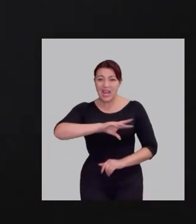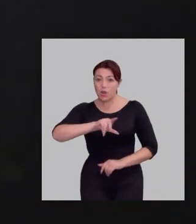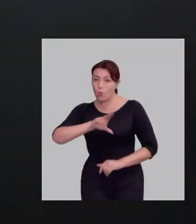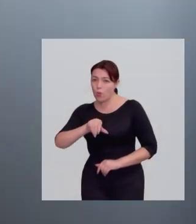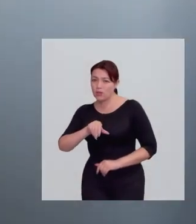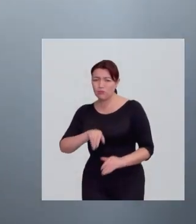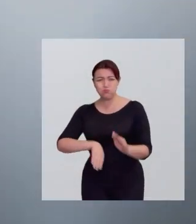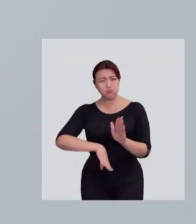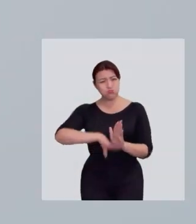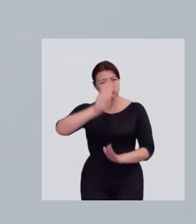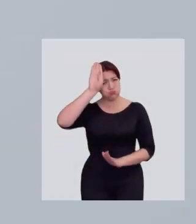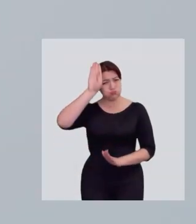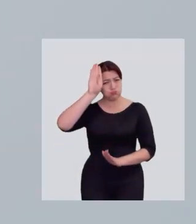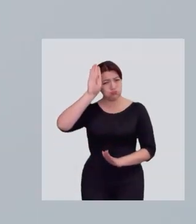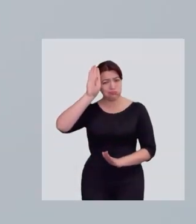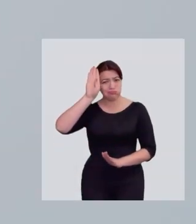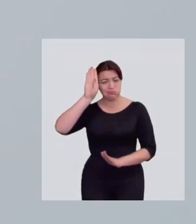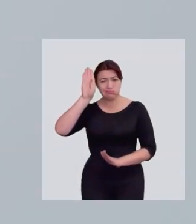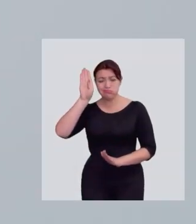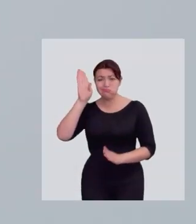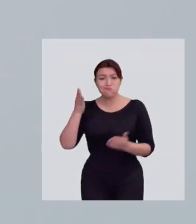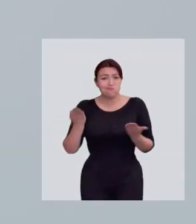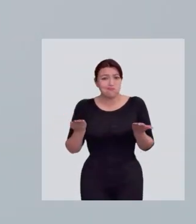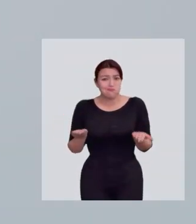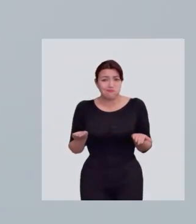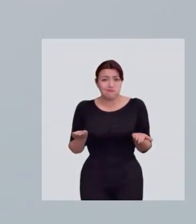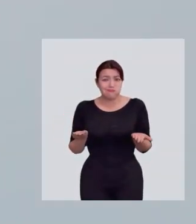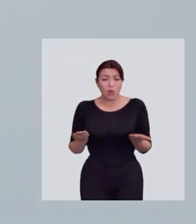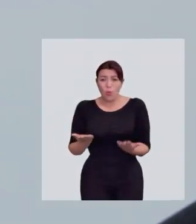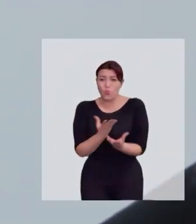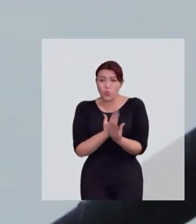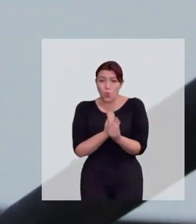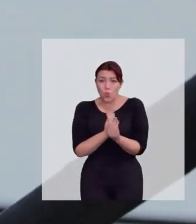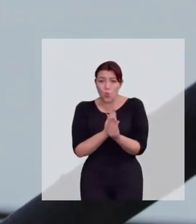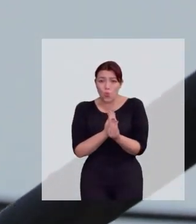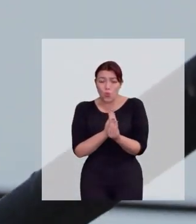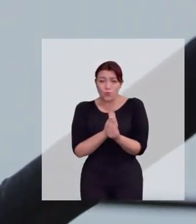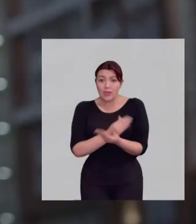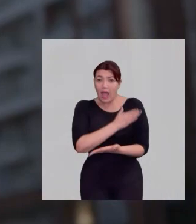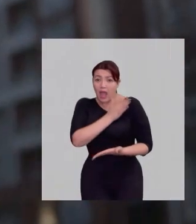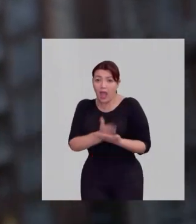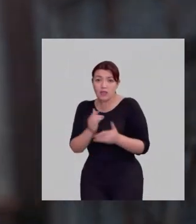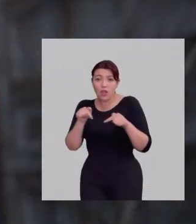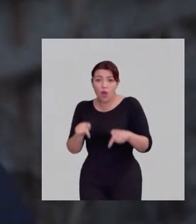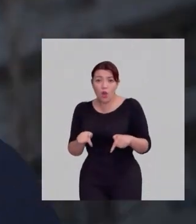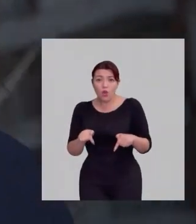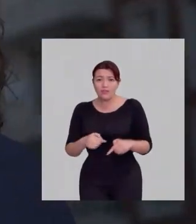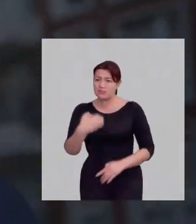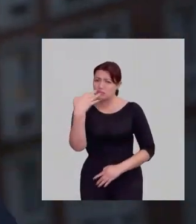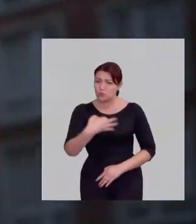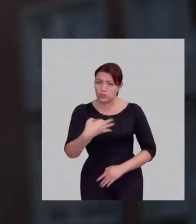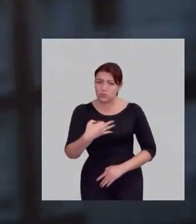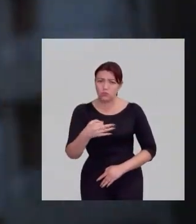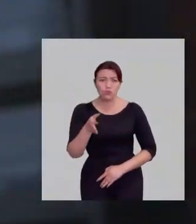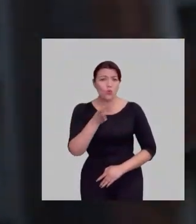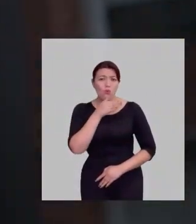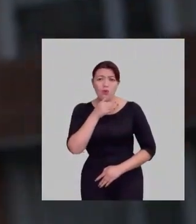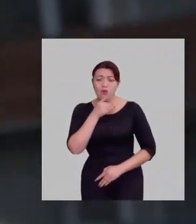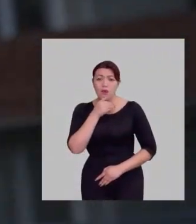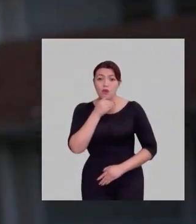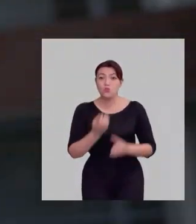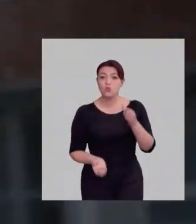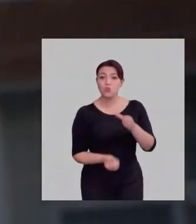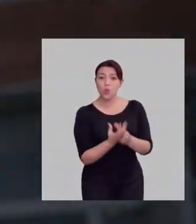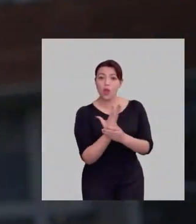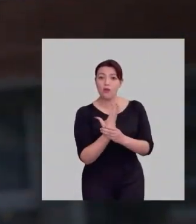La delincuencia ya sobrepasó límites. Entonces es un susto. Hasta el día de hoy no hay seguridad. Y